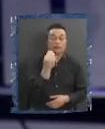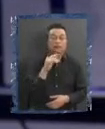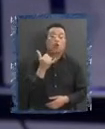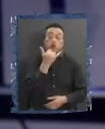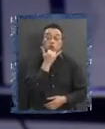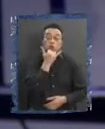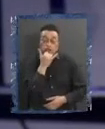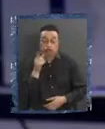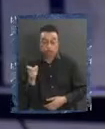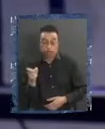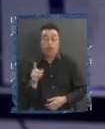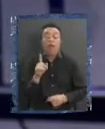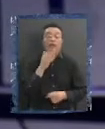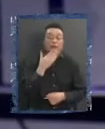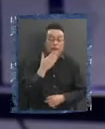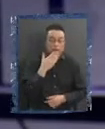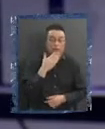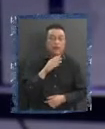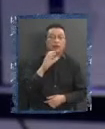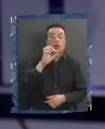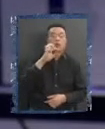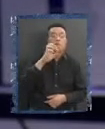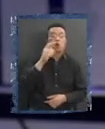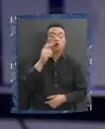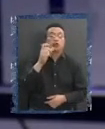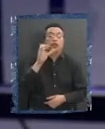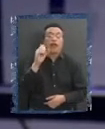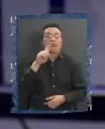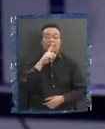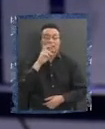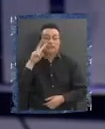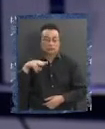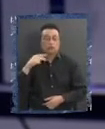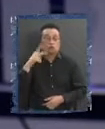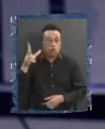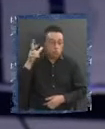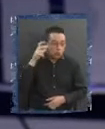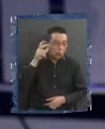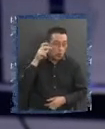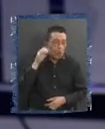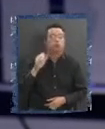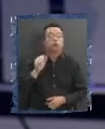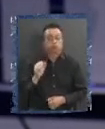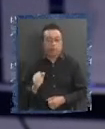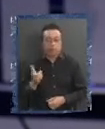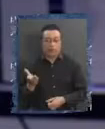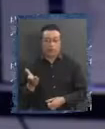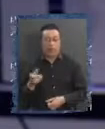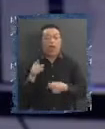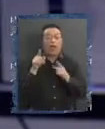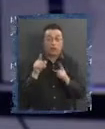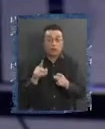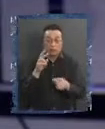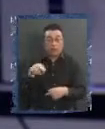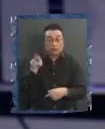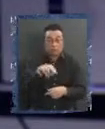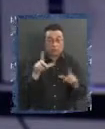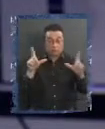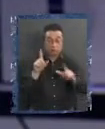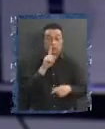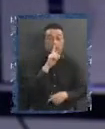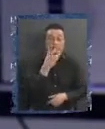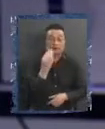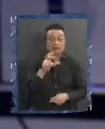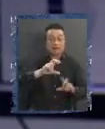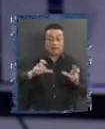también en emisor podcasting para escucharlo de forma auditiva y este capítulo se repite por T13 Radio